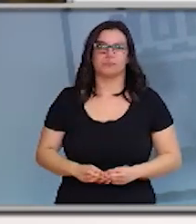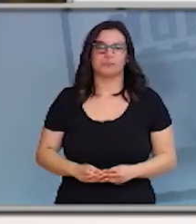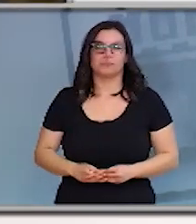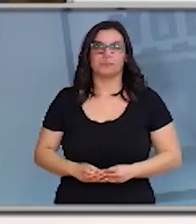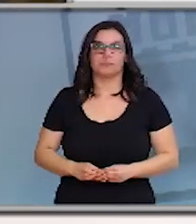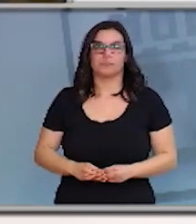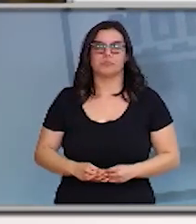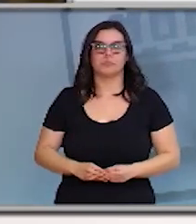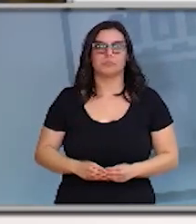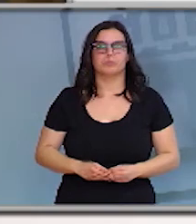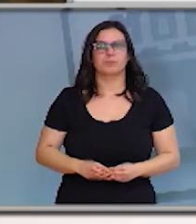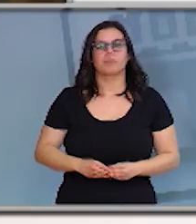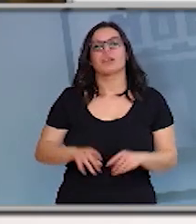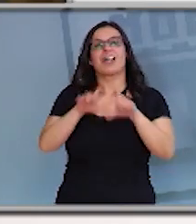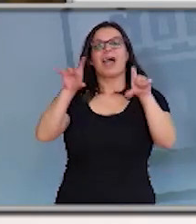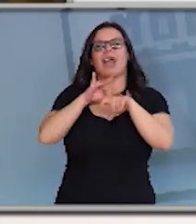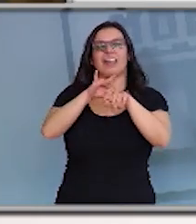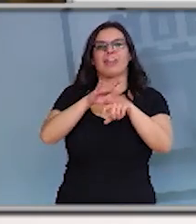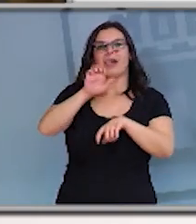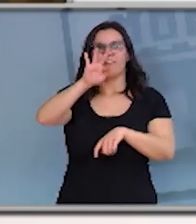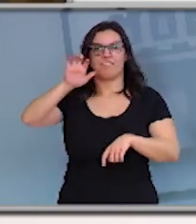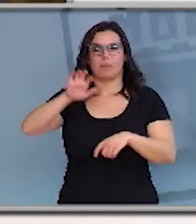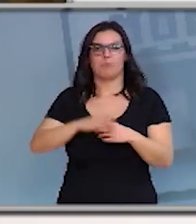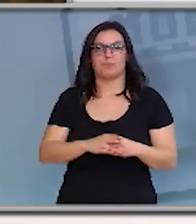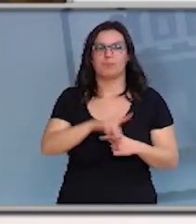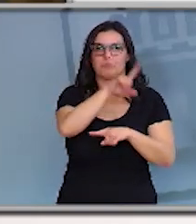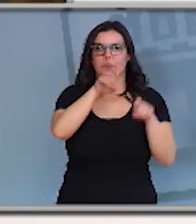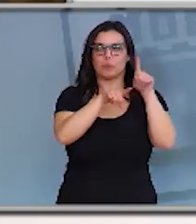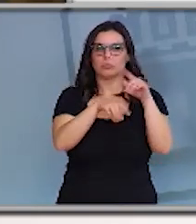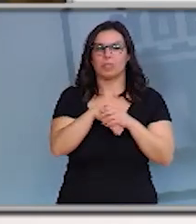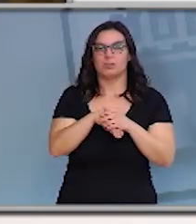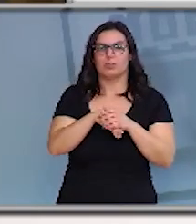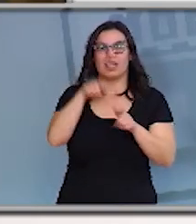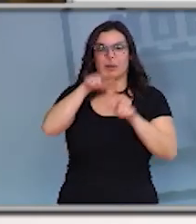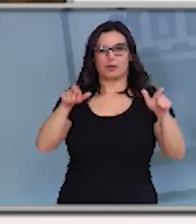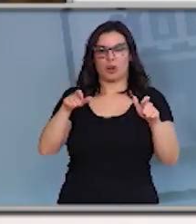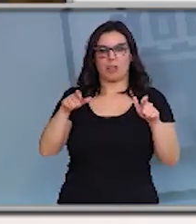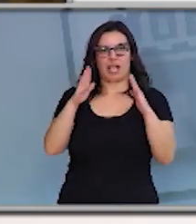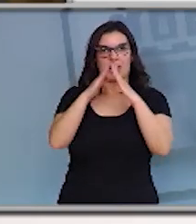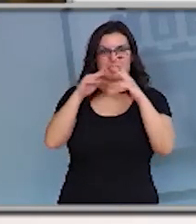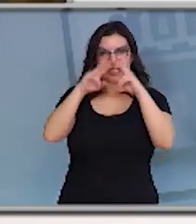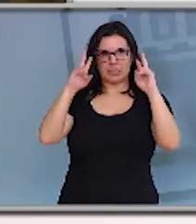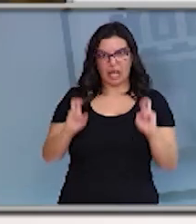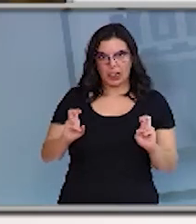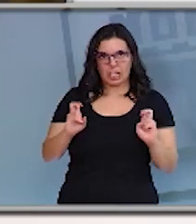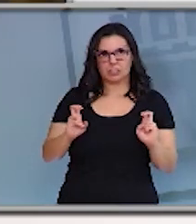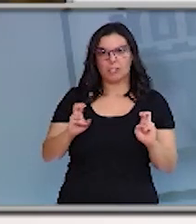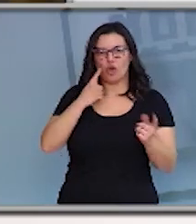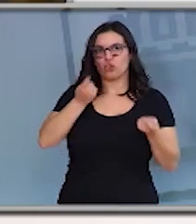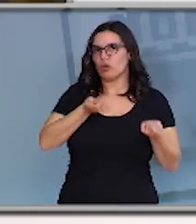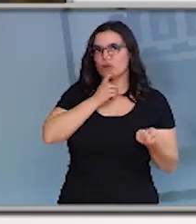María Rosado, Agencia EFE. ¿Cómo va a articularse que la gente pueda quedarse en su casa? ¿Va a haber medidas coercitivas?